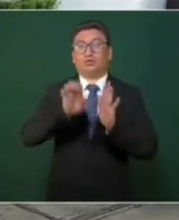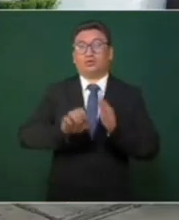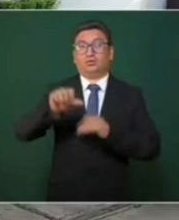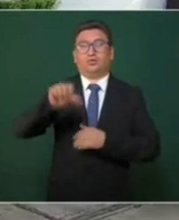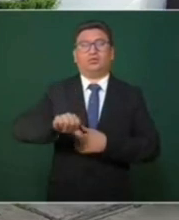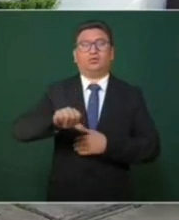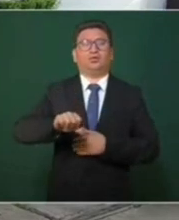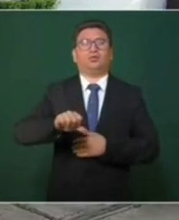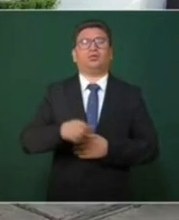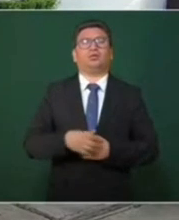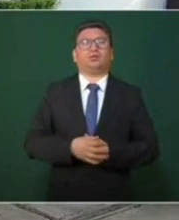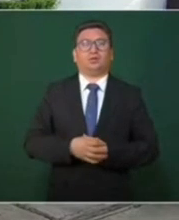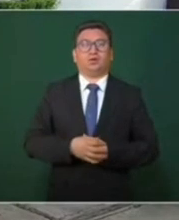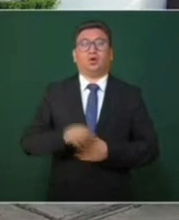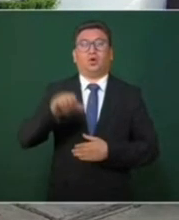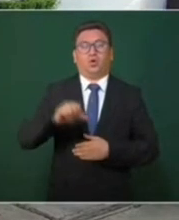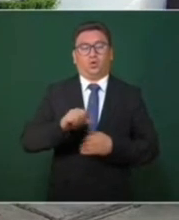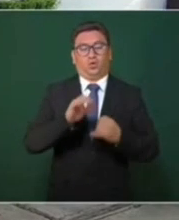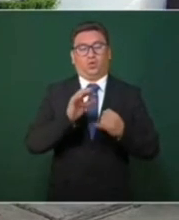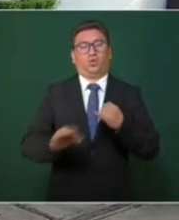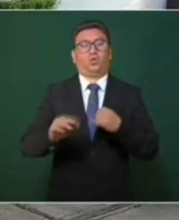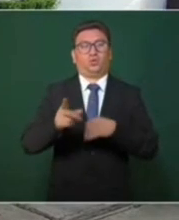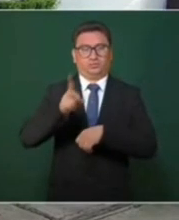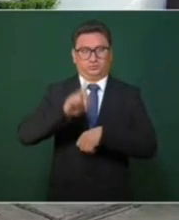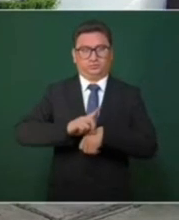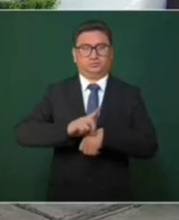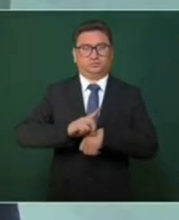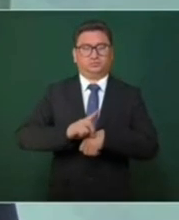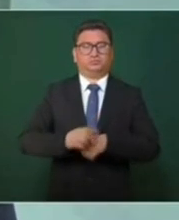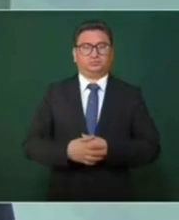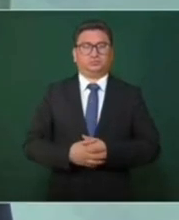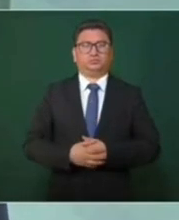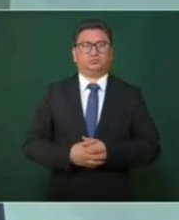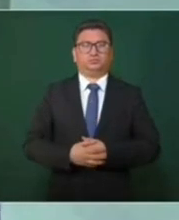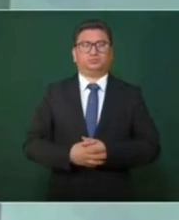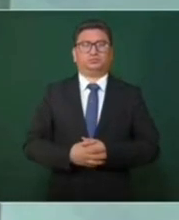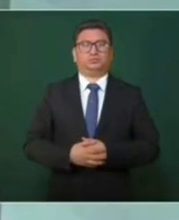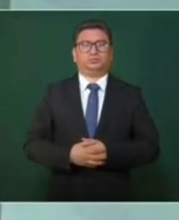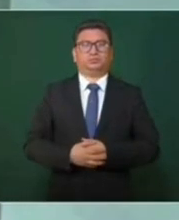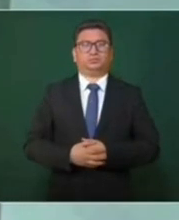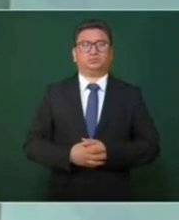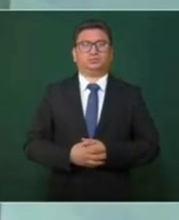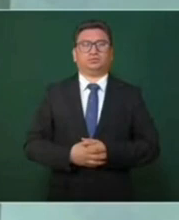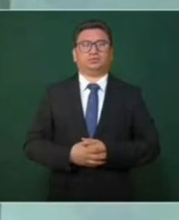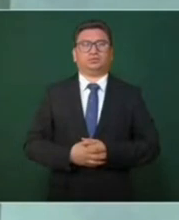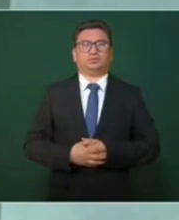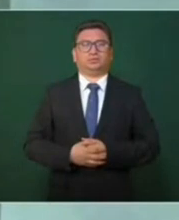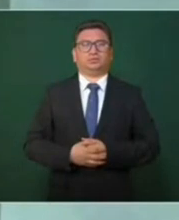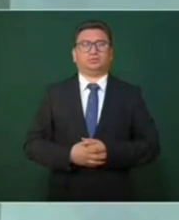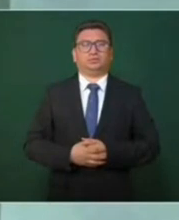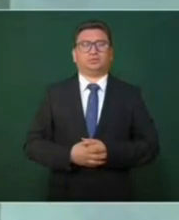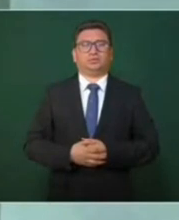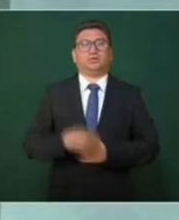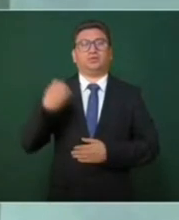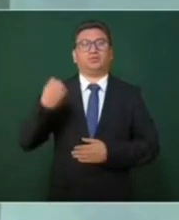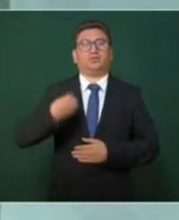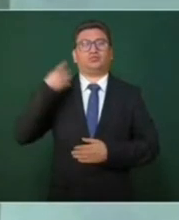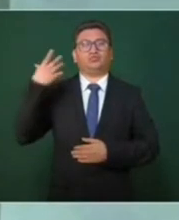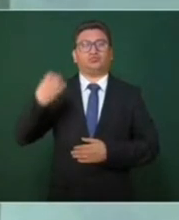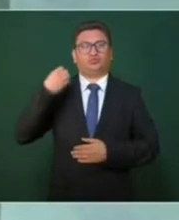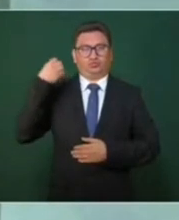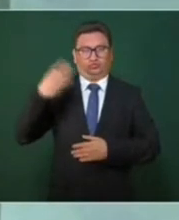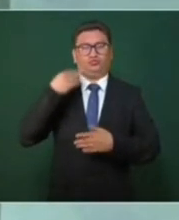ejemplo, es el último día de las conferencias,